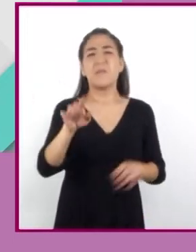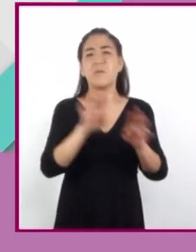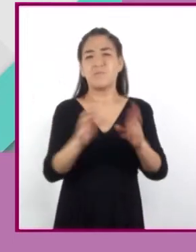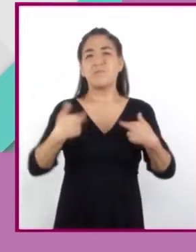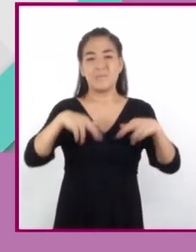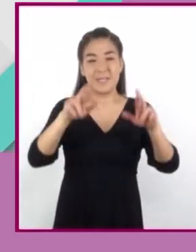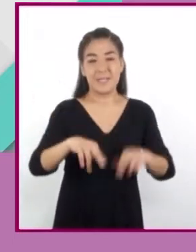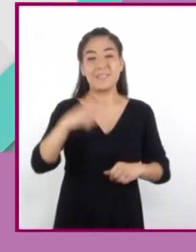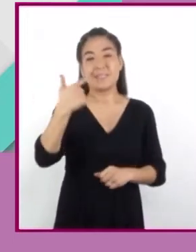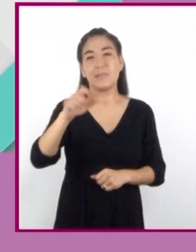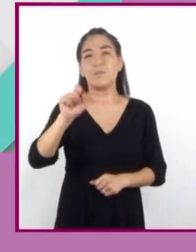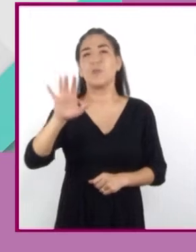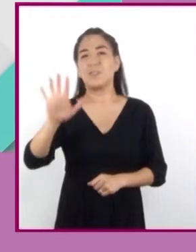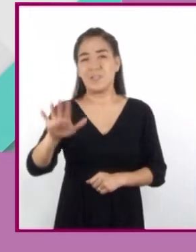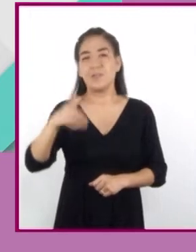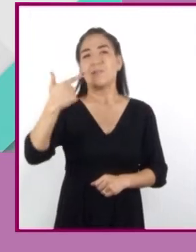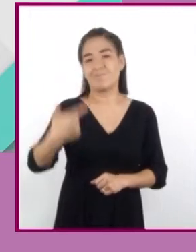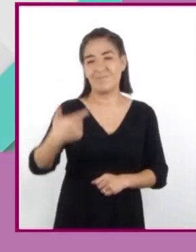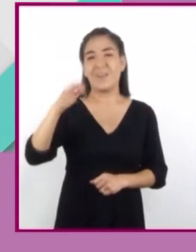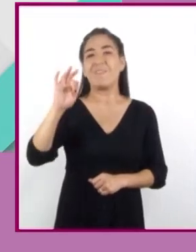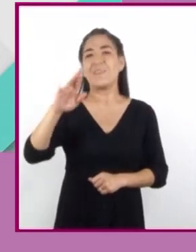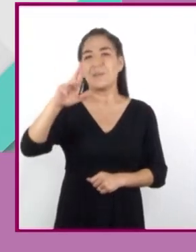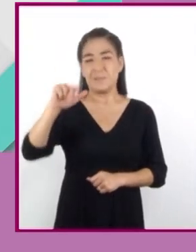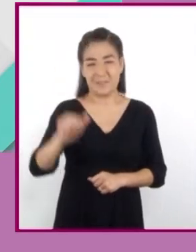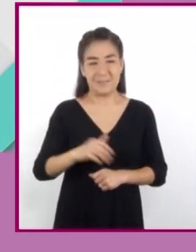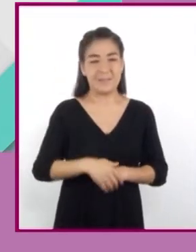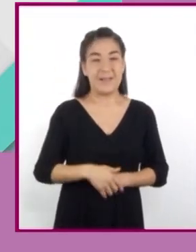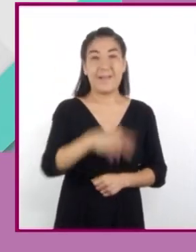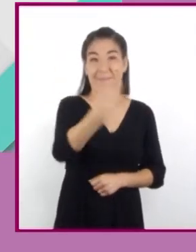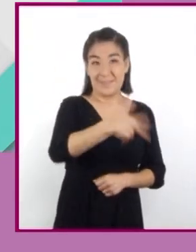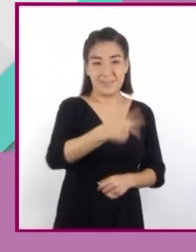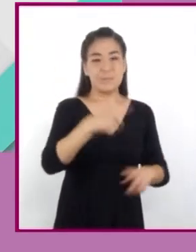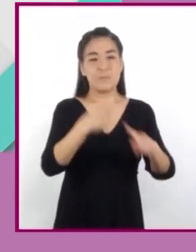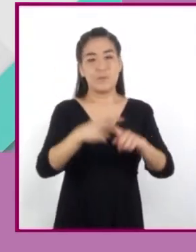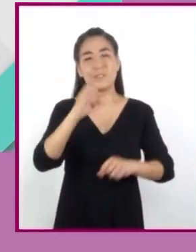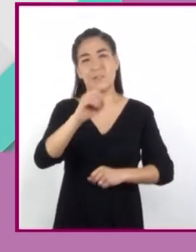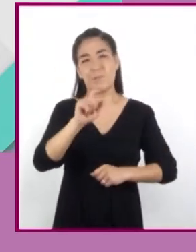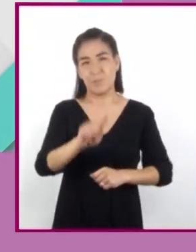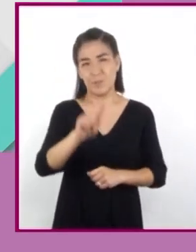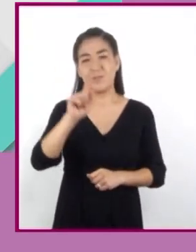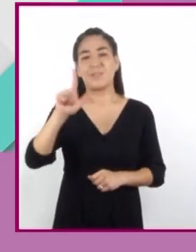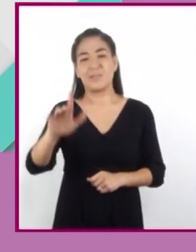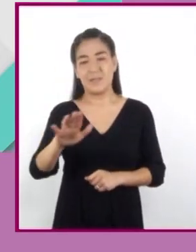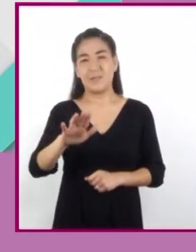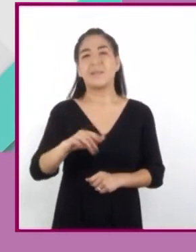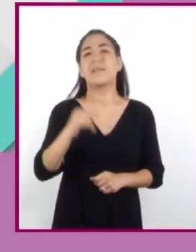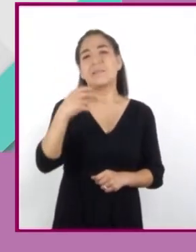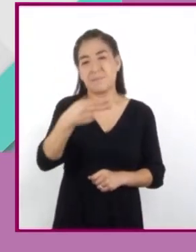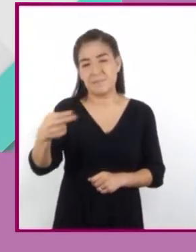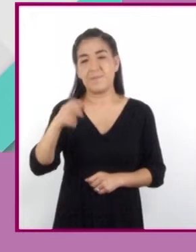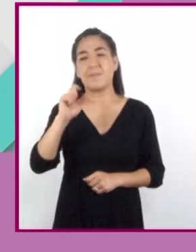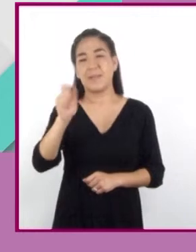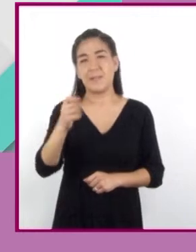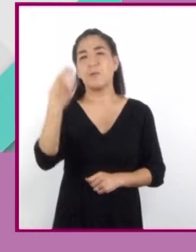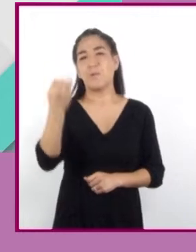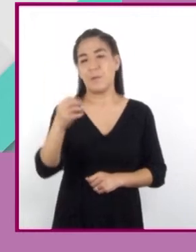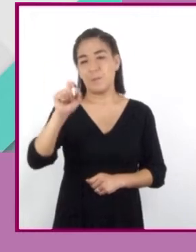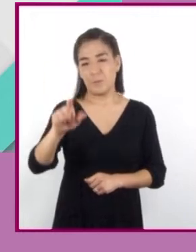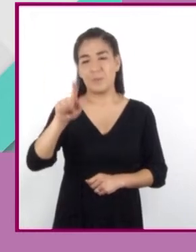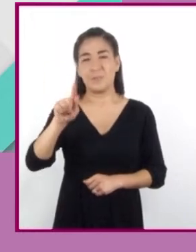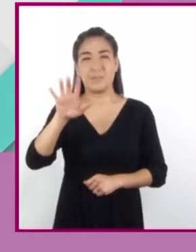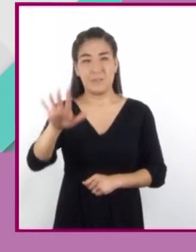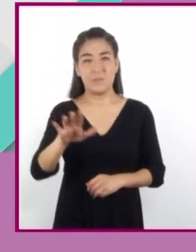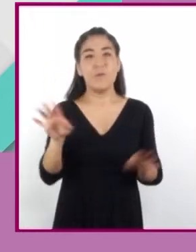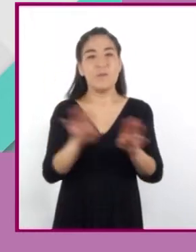.5 gramos de fibra. 13 por 0.75 es igual a 9.75, se